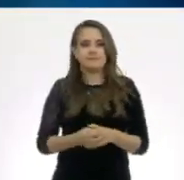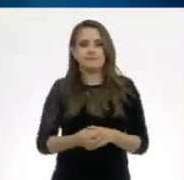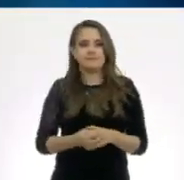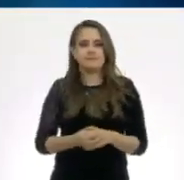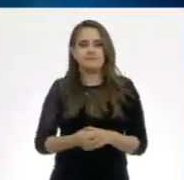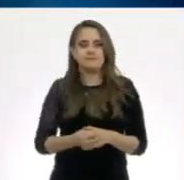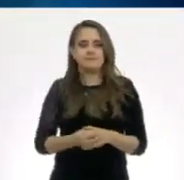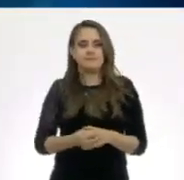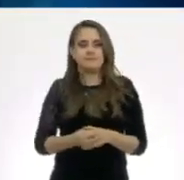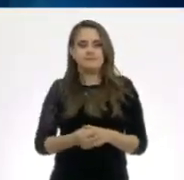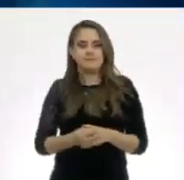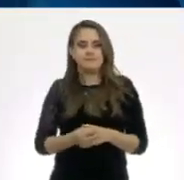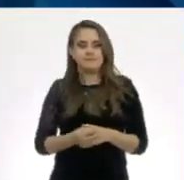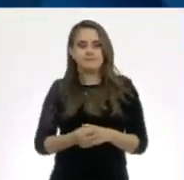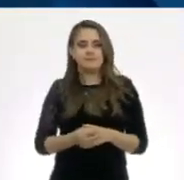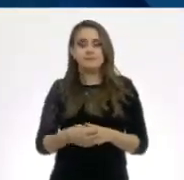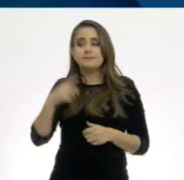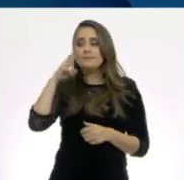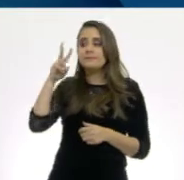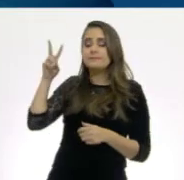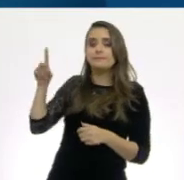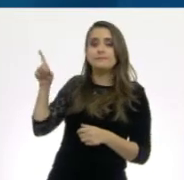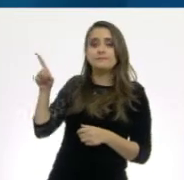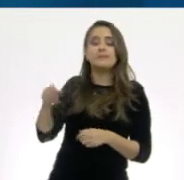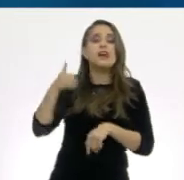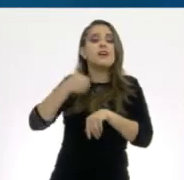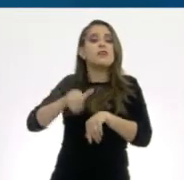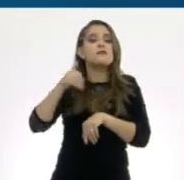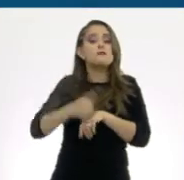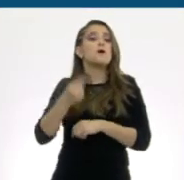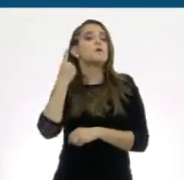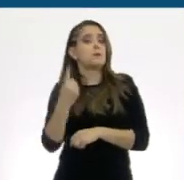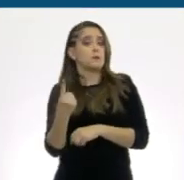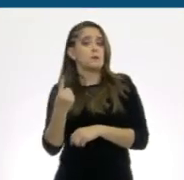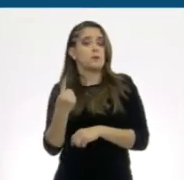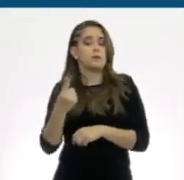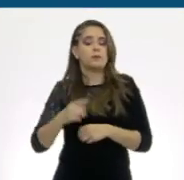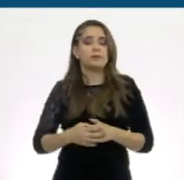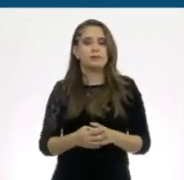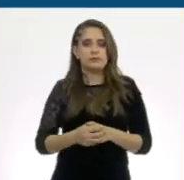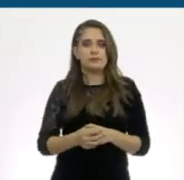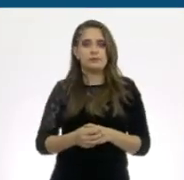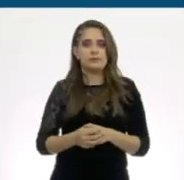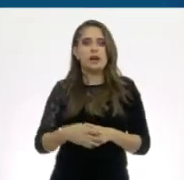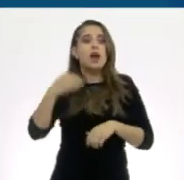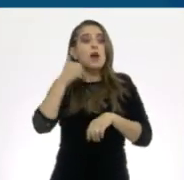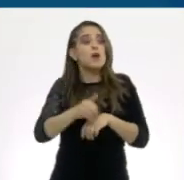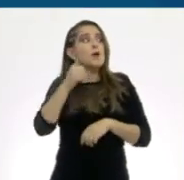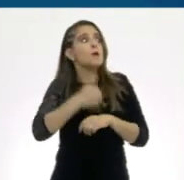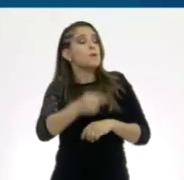Y nos aparece en el número uno. Uno.